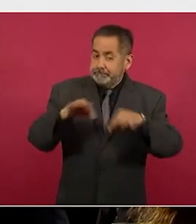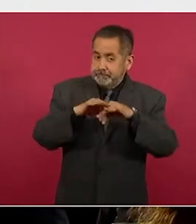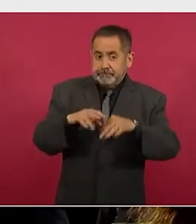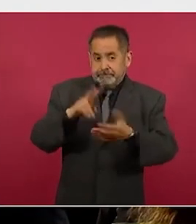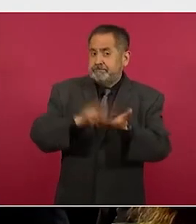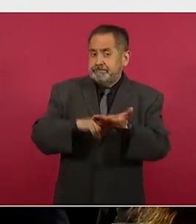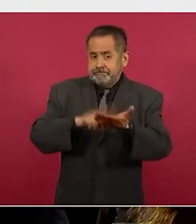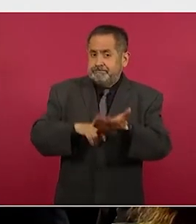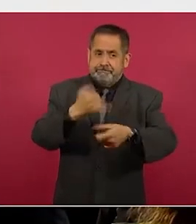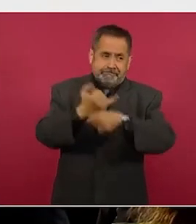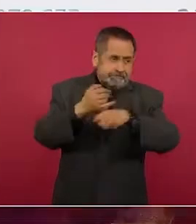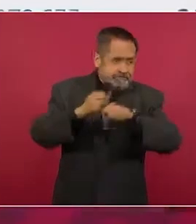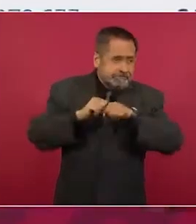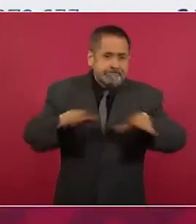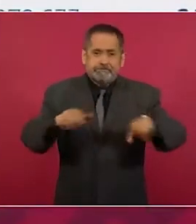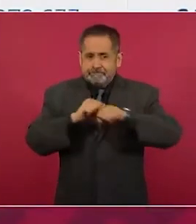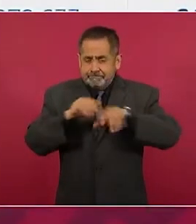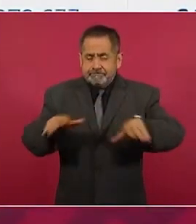medios.